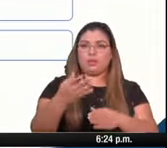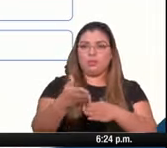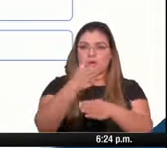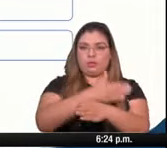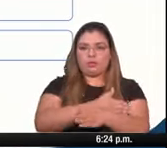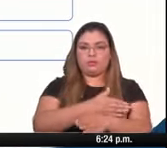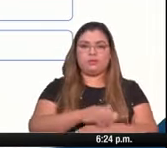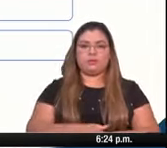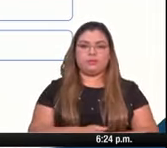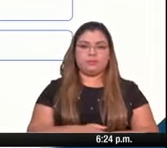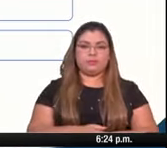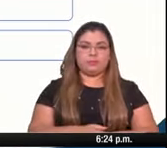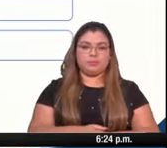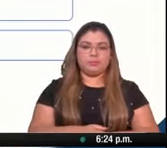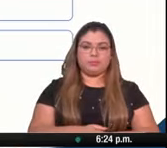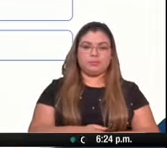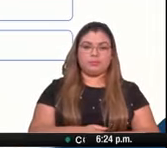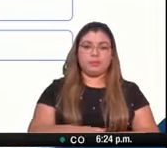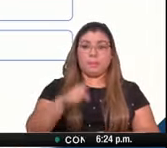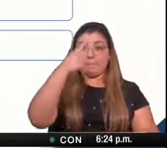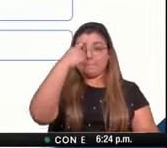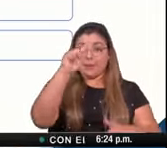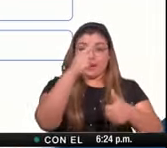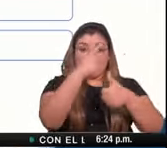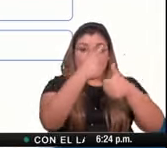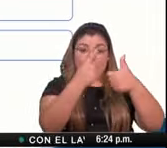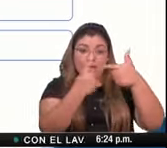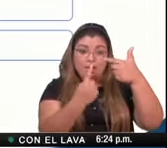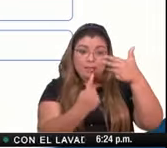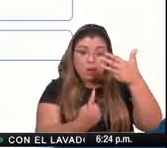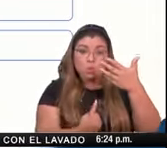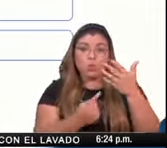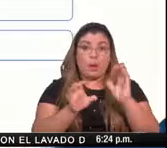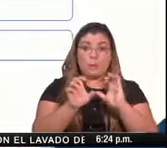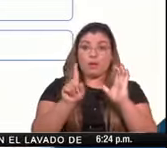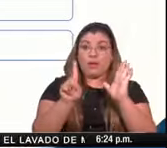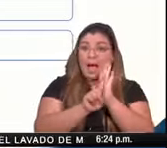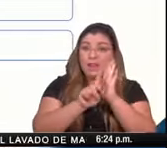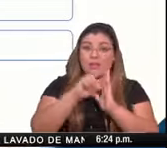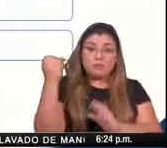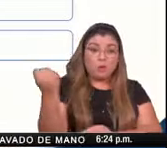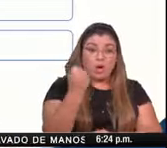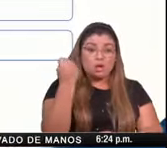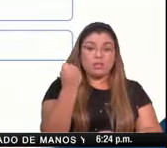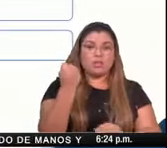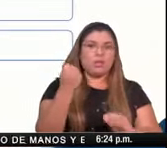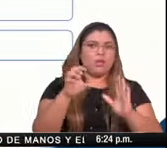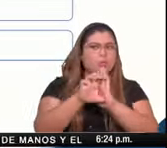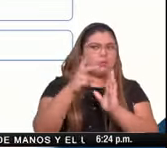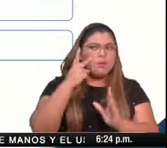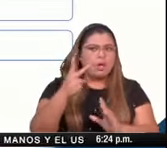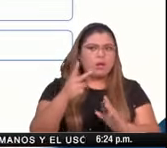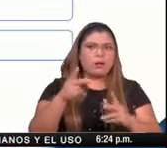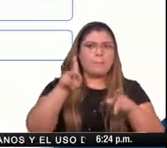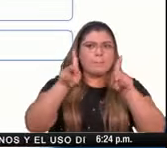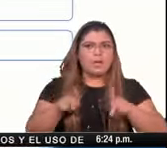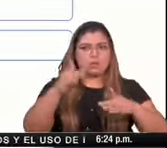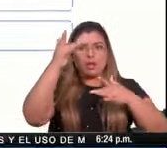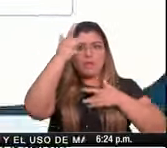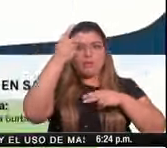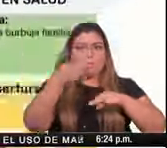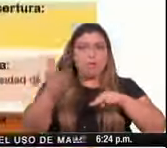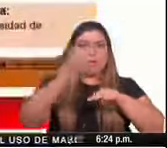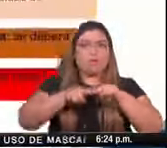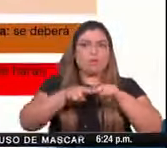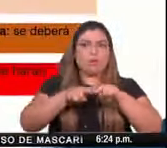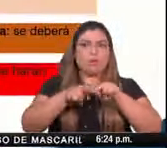mencionado para cada uno de esos niveles de alerta y para cada uno de los pilares hemos trazado algunas medidas